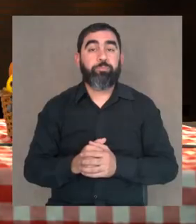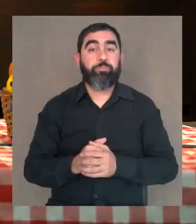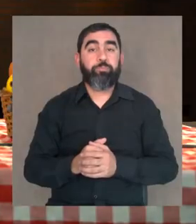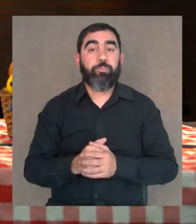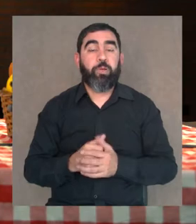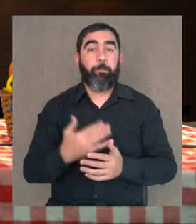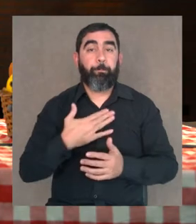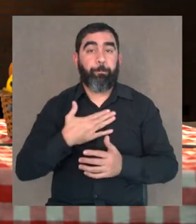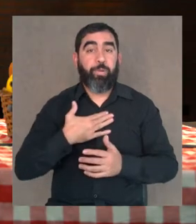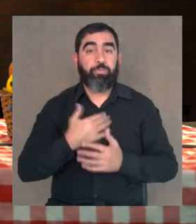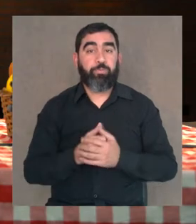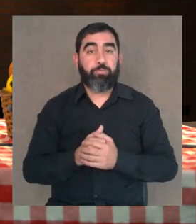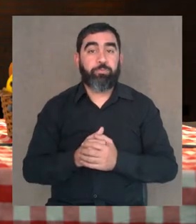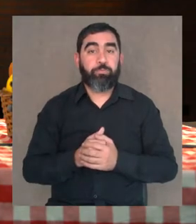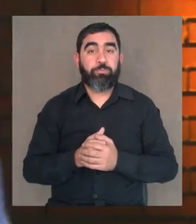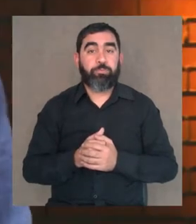Mike.